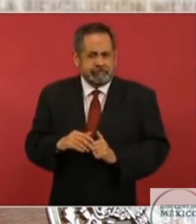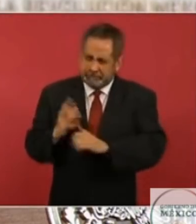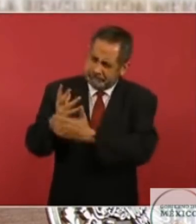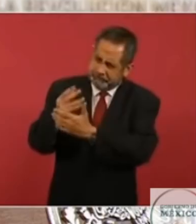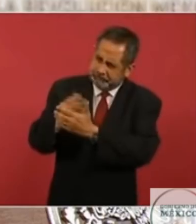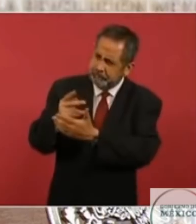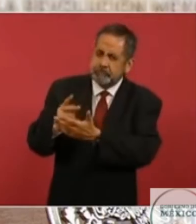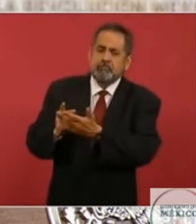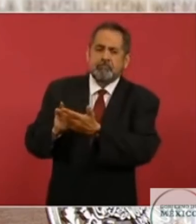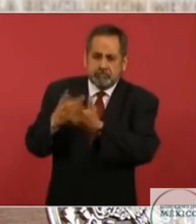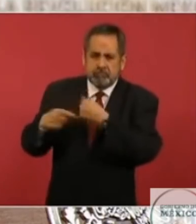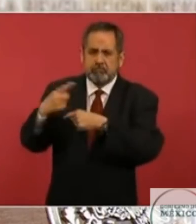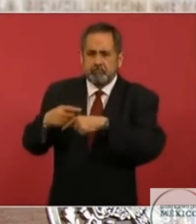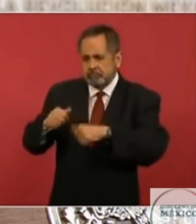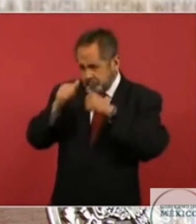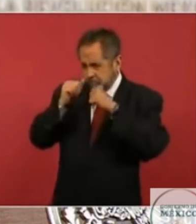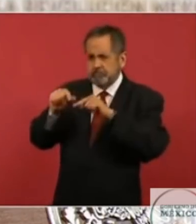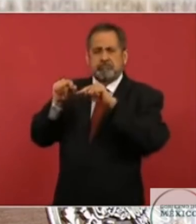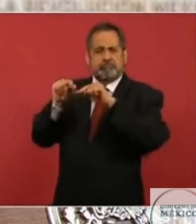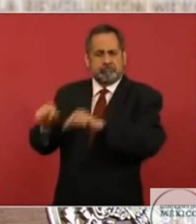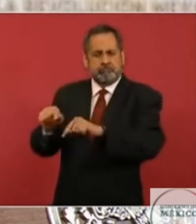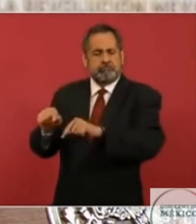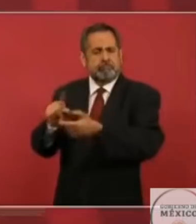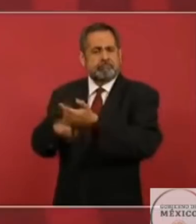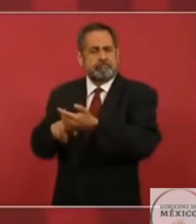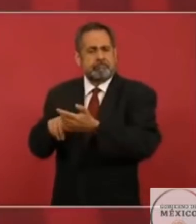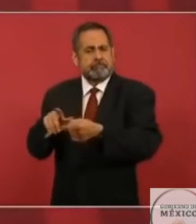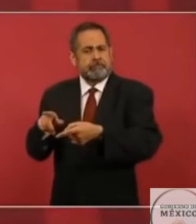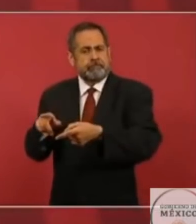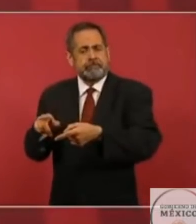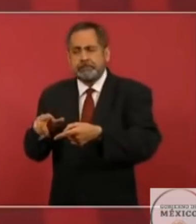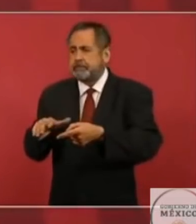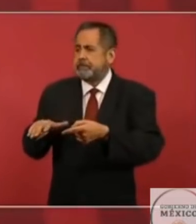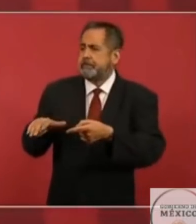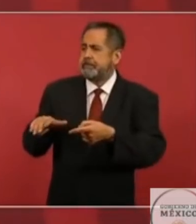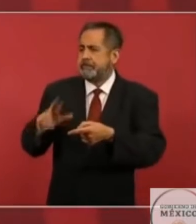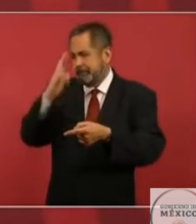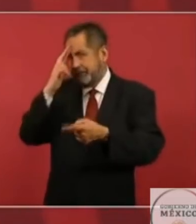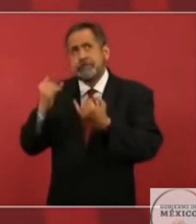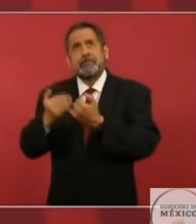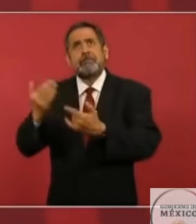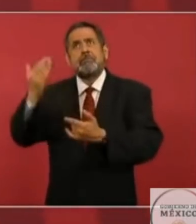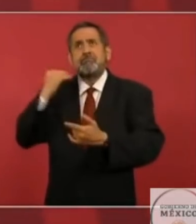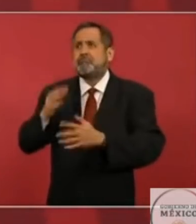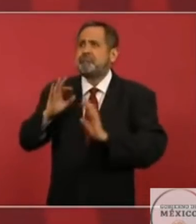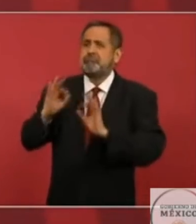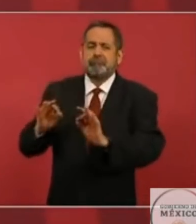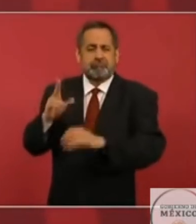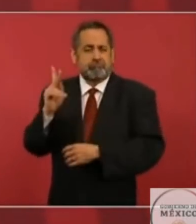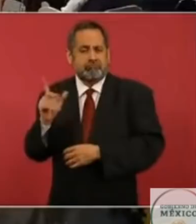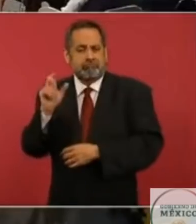retornar a ese momento, recuperar ese plan